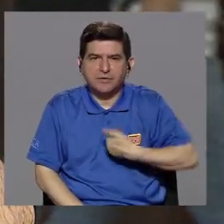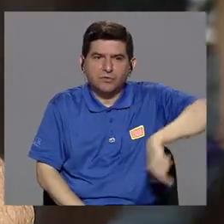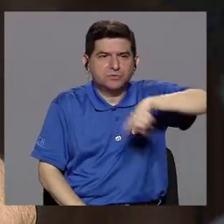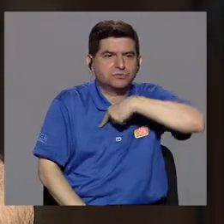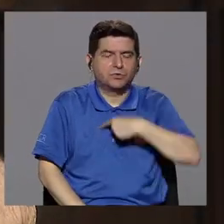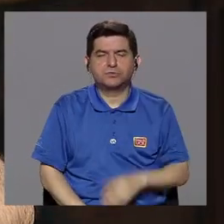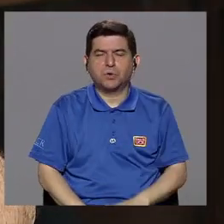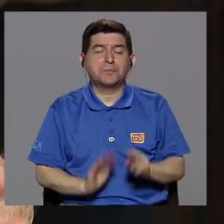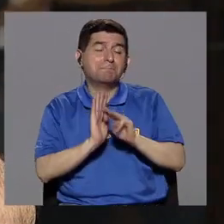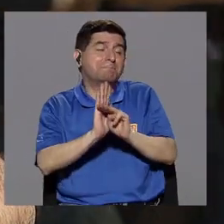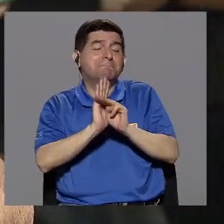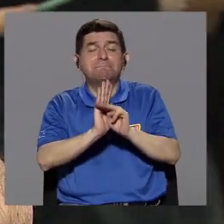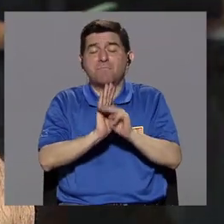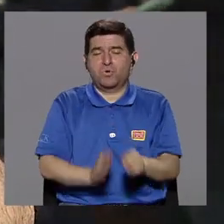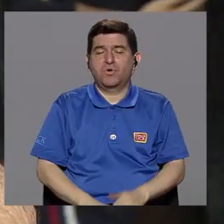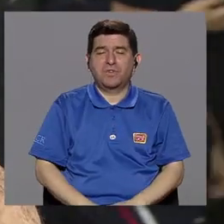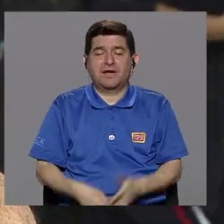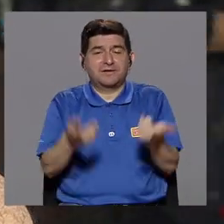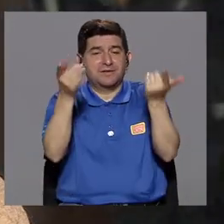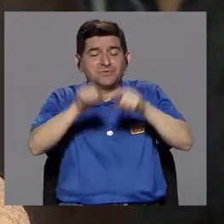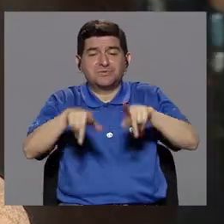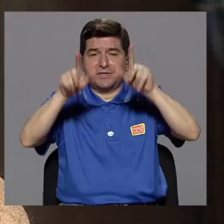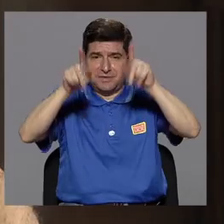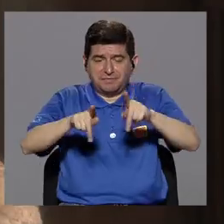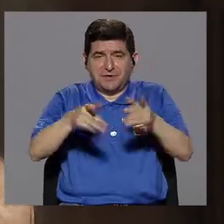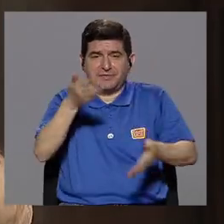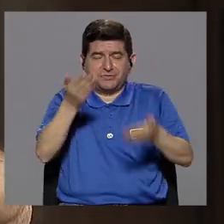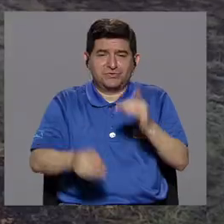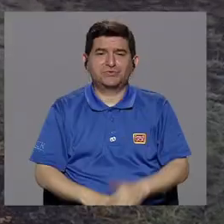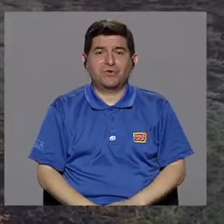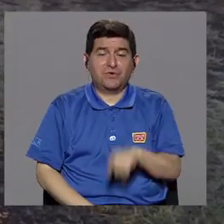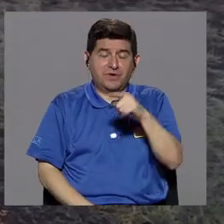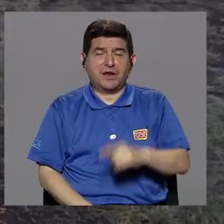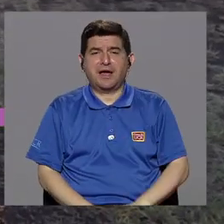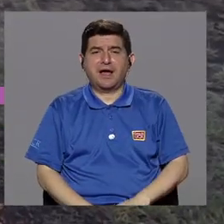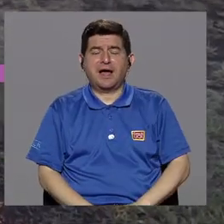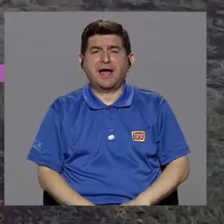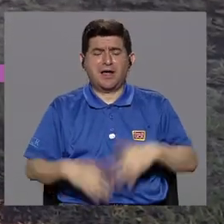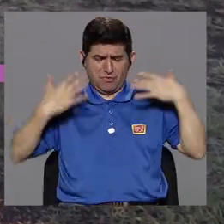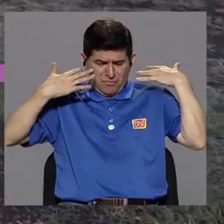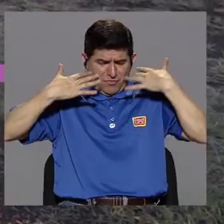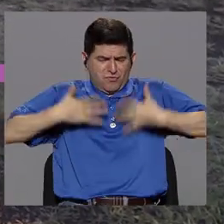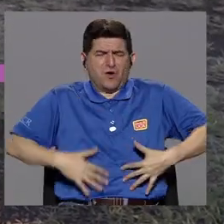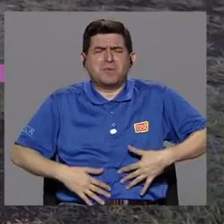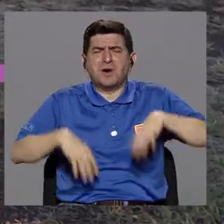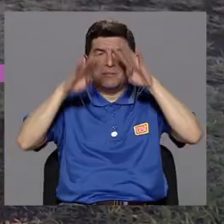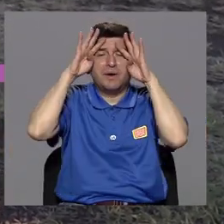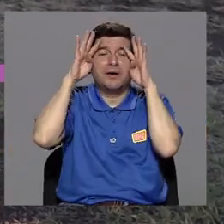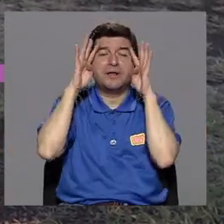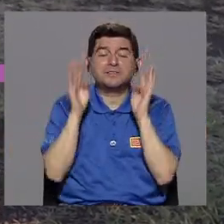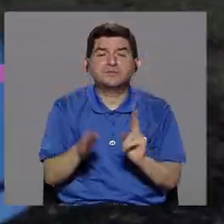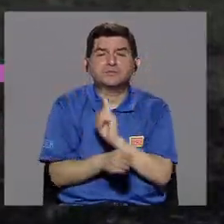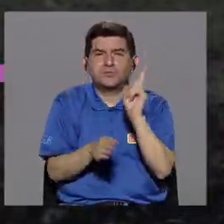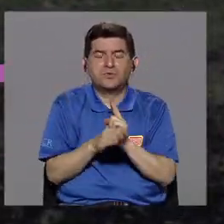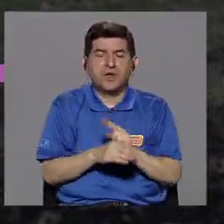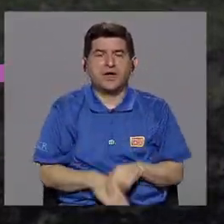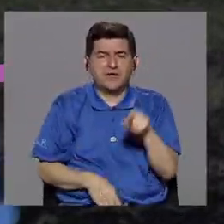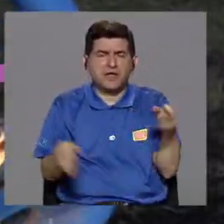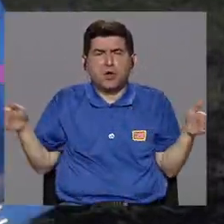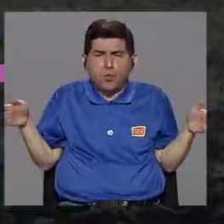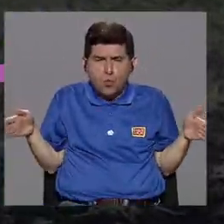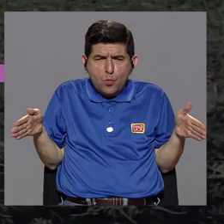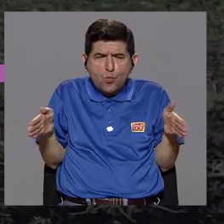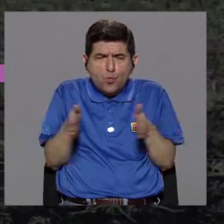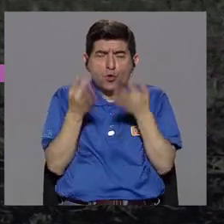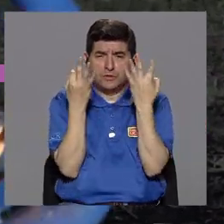modas como que pasan, personas que se envuelven en ropa para sudar y para ir a hacer ejercicio y con eso pues bajar